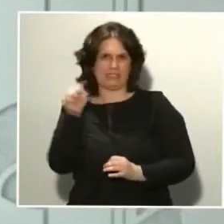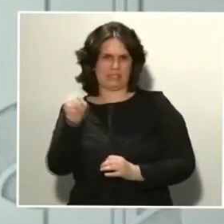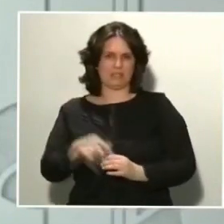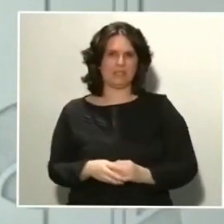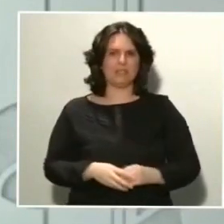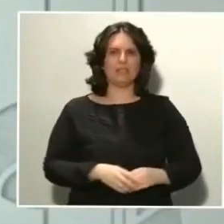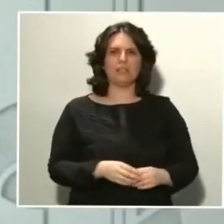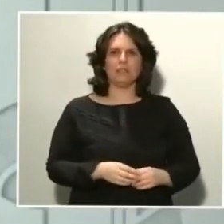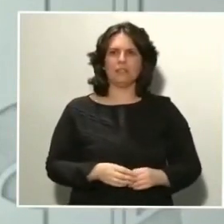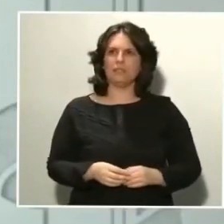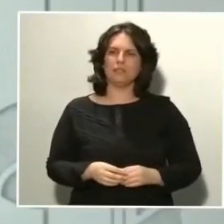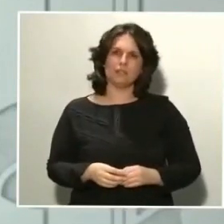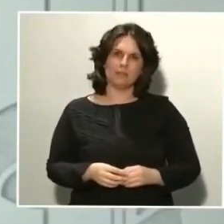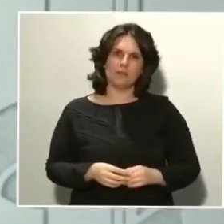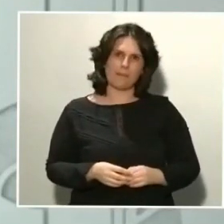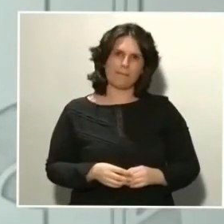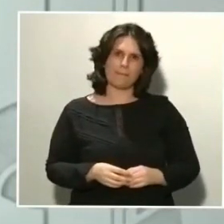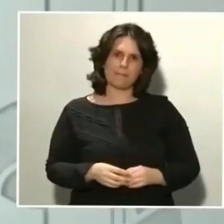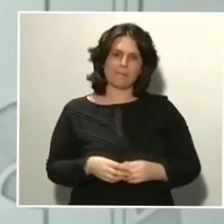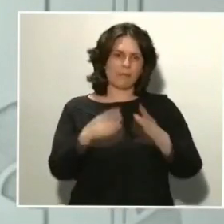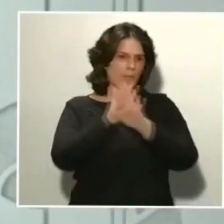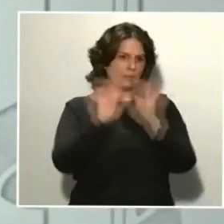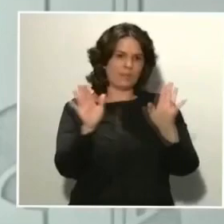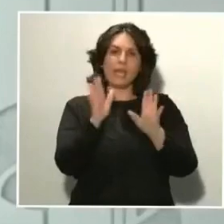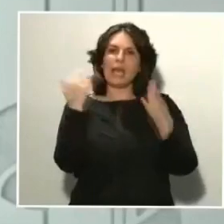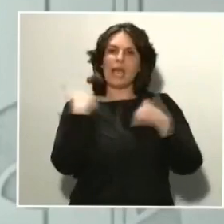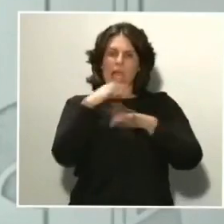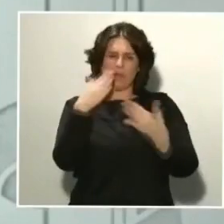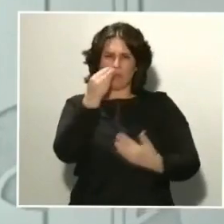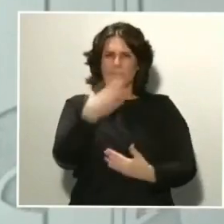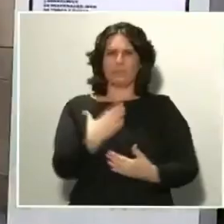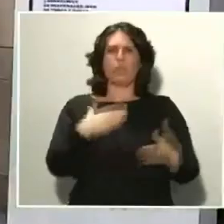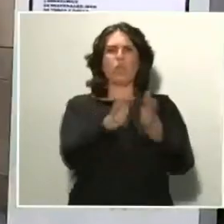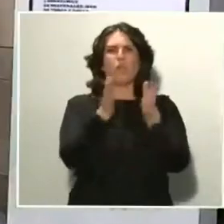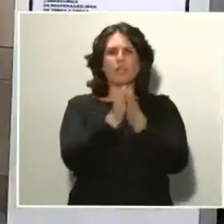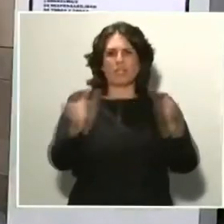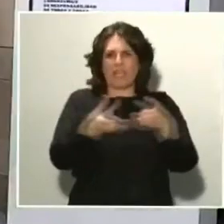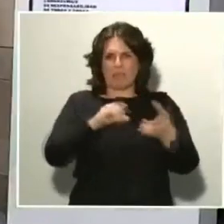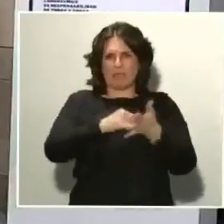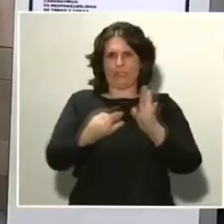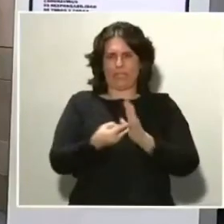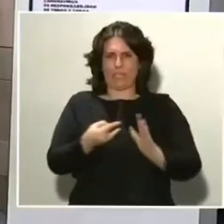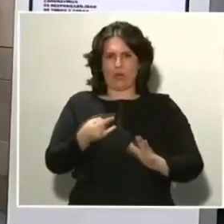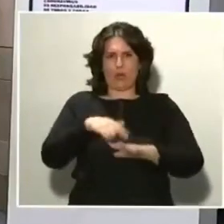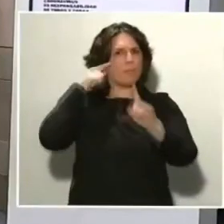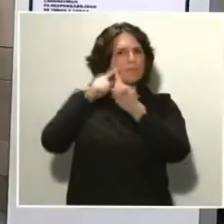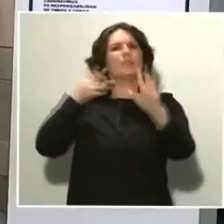creo que vamos a ya ceder la palabra a mis compañeros del equipo técnico para que vayan indicando lo